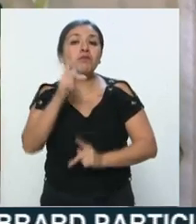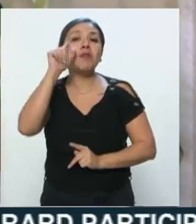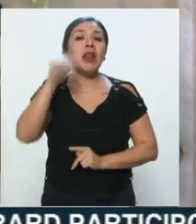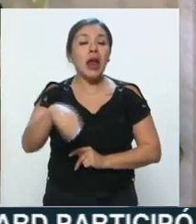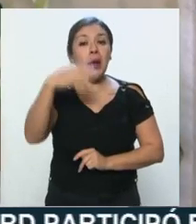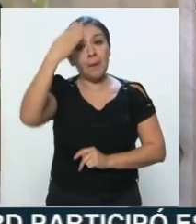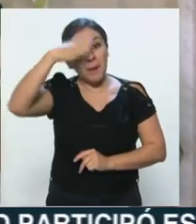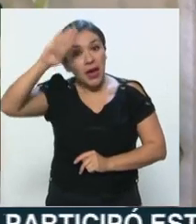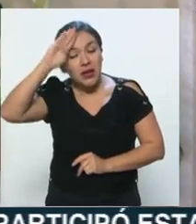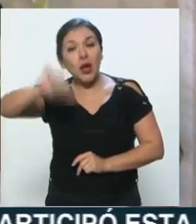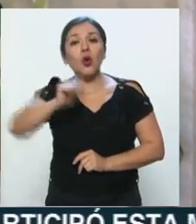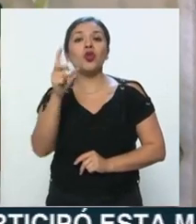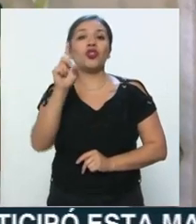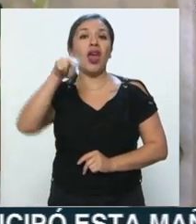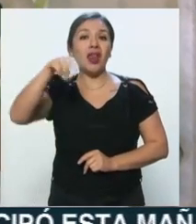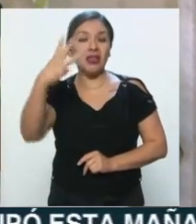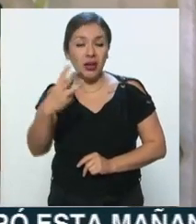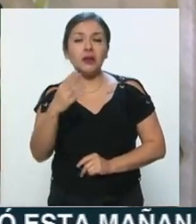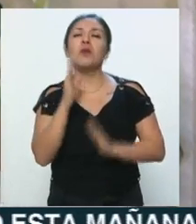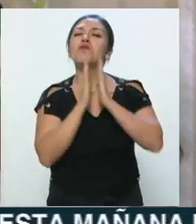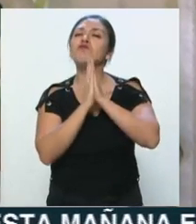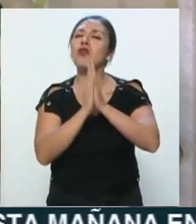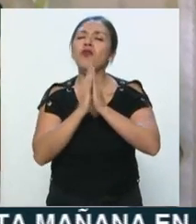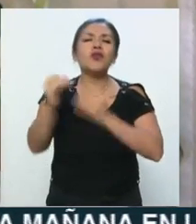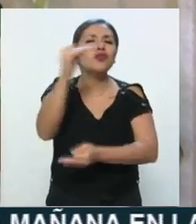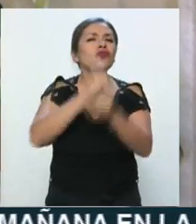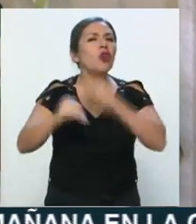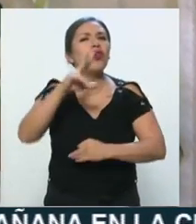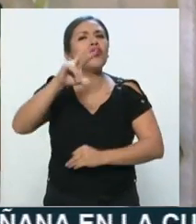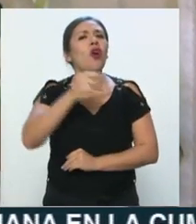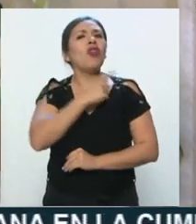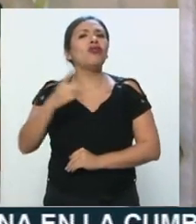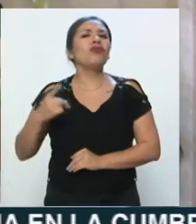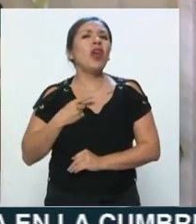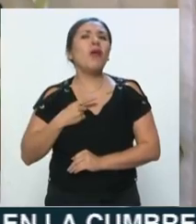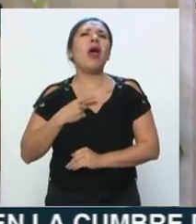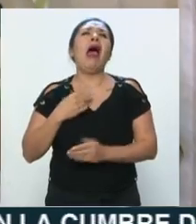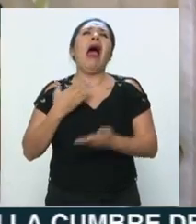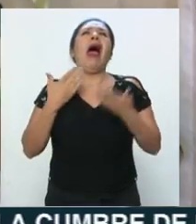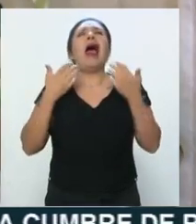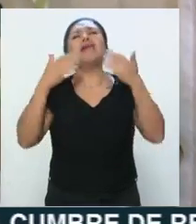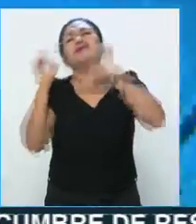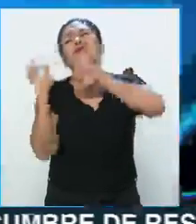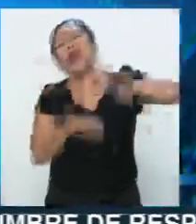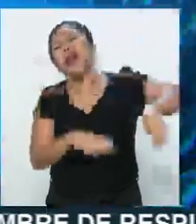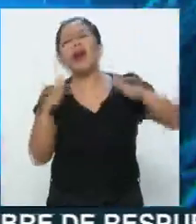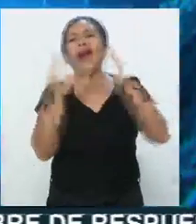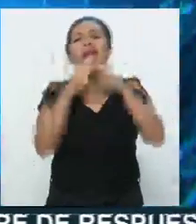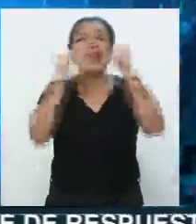el plan DN3. Además, pidió que no bajemos la guardia. Escuchemos sus palabras.